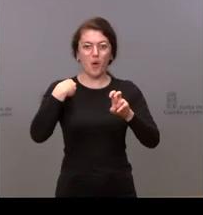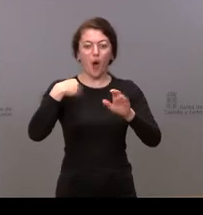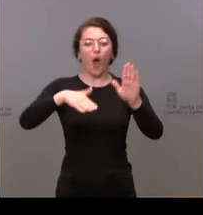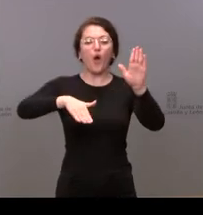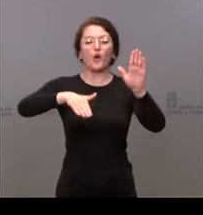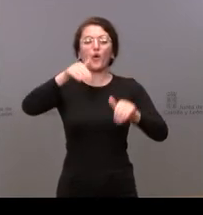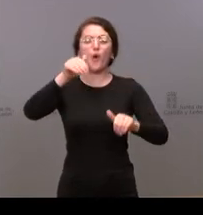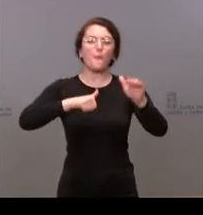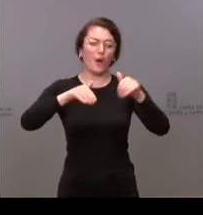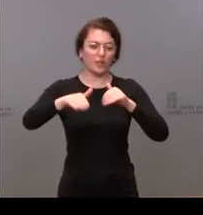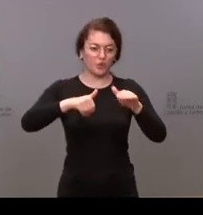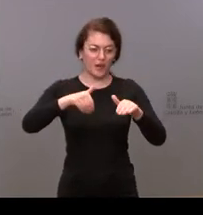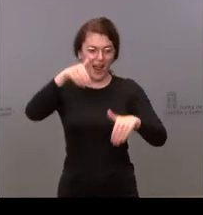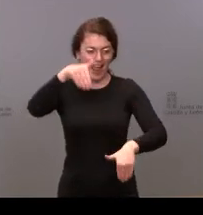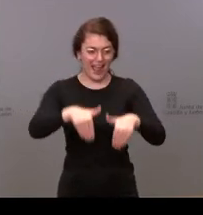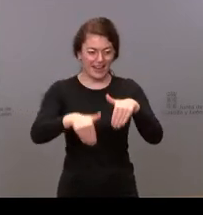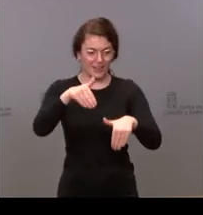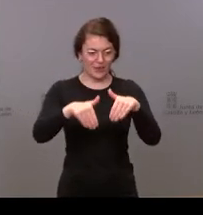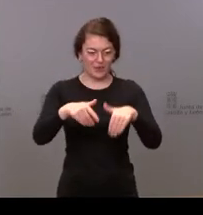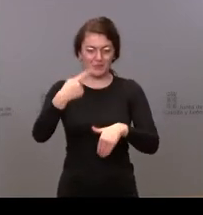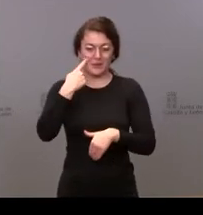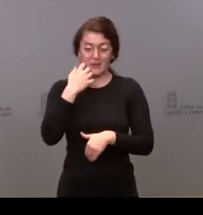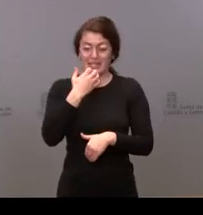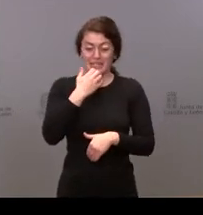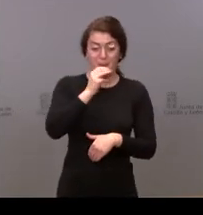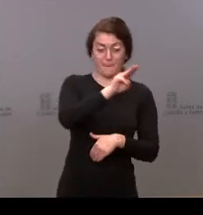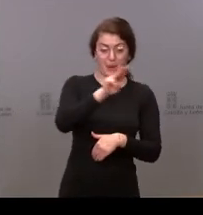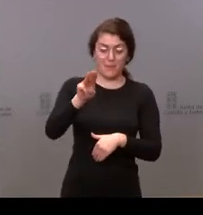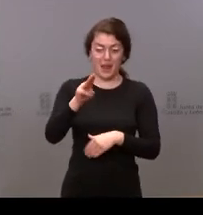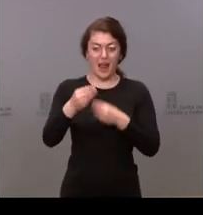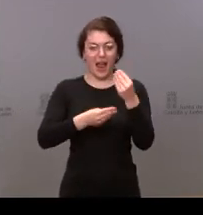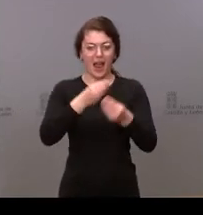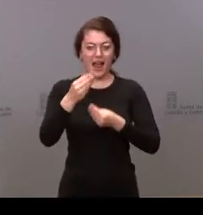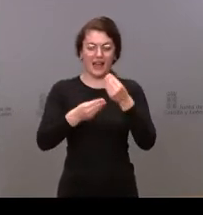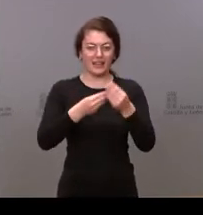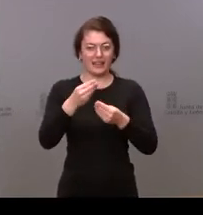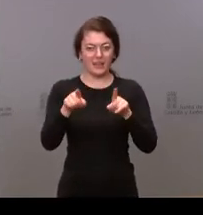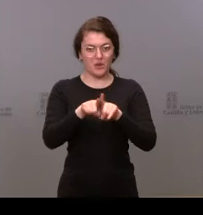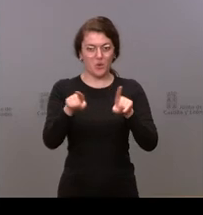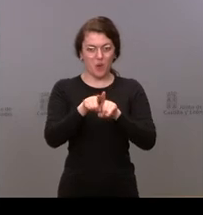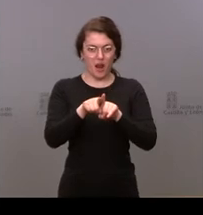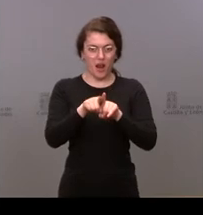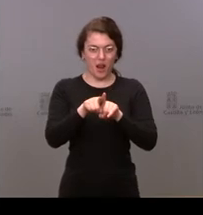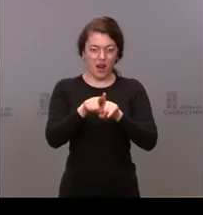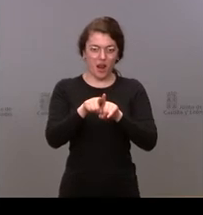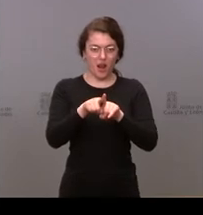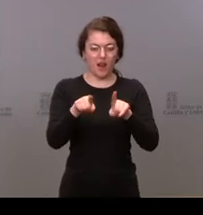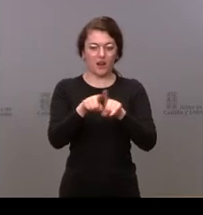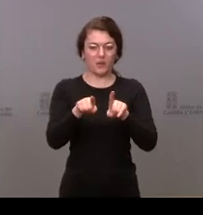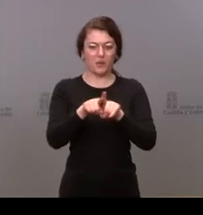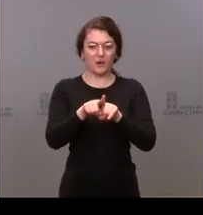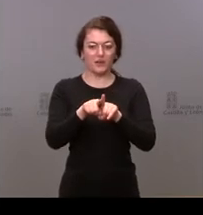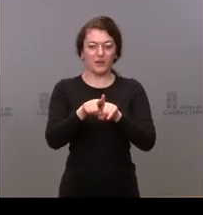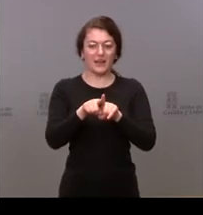ustedes vamos van a establecer un cordón sanitario a los partidos regionalistas o localistas de cara a una posible formación de